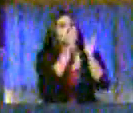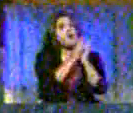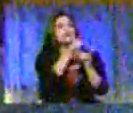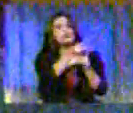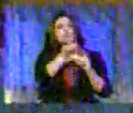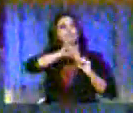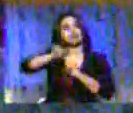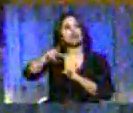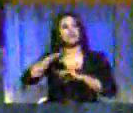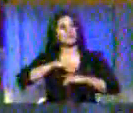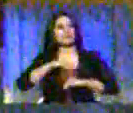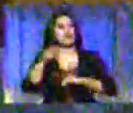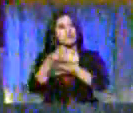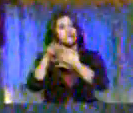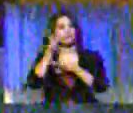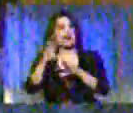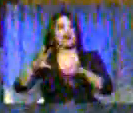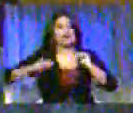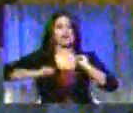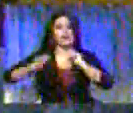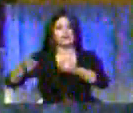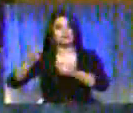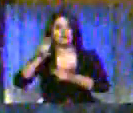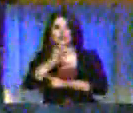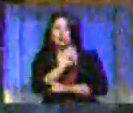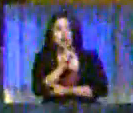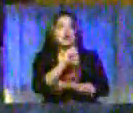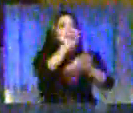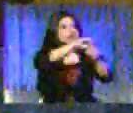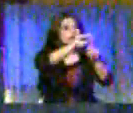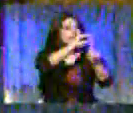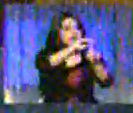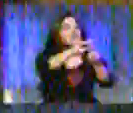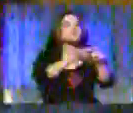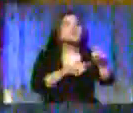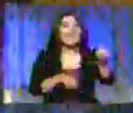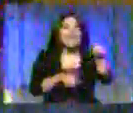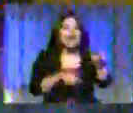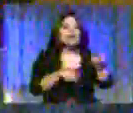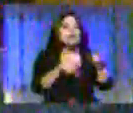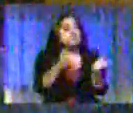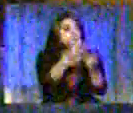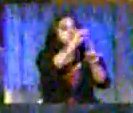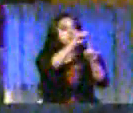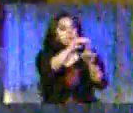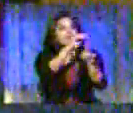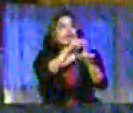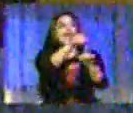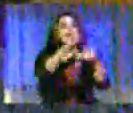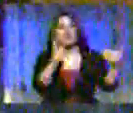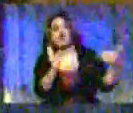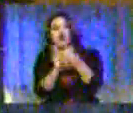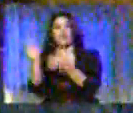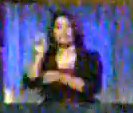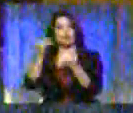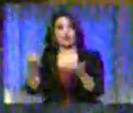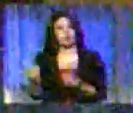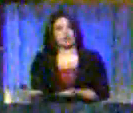golpista de Brasil, para que se viniera contra Venezuela, contra Venezuela,